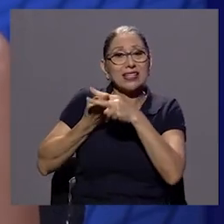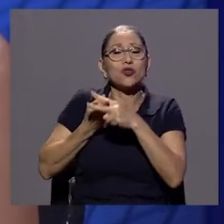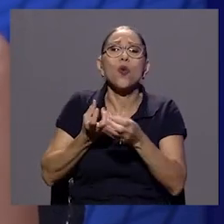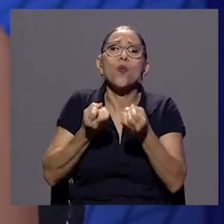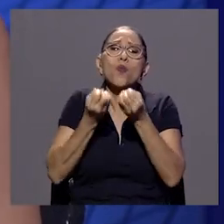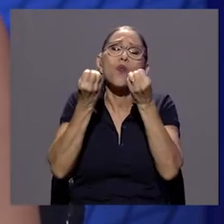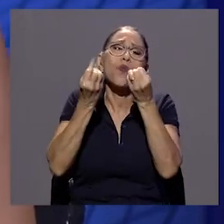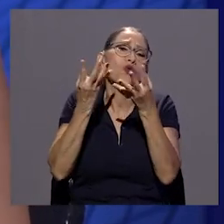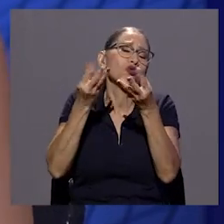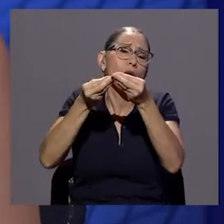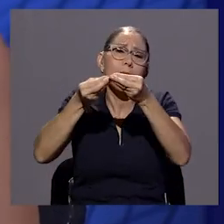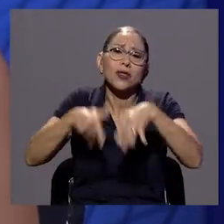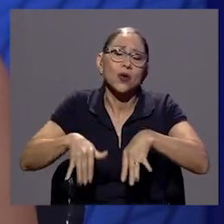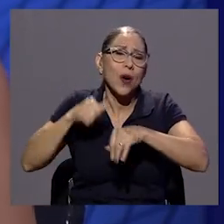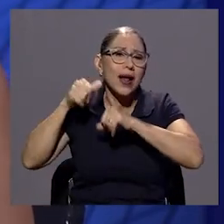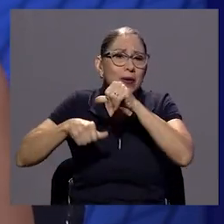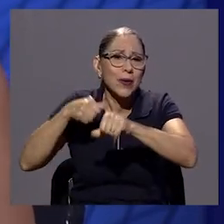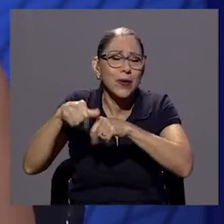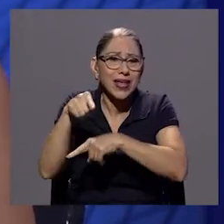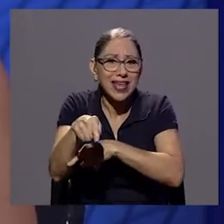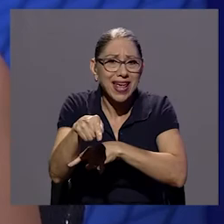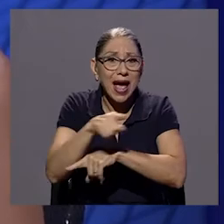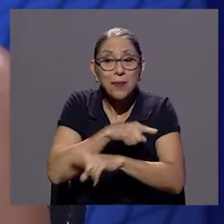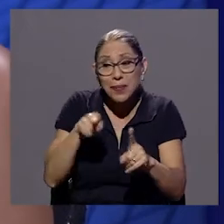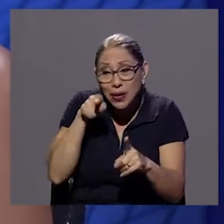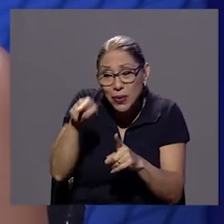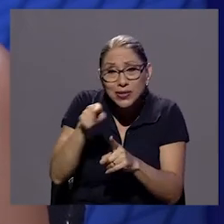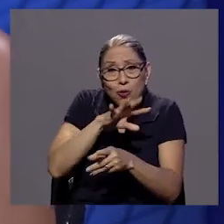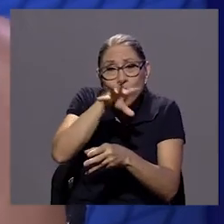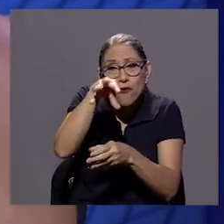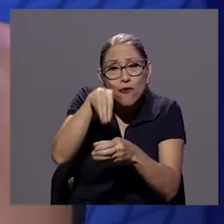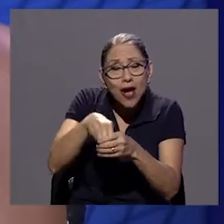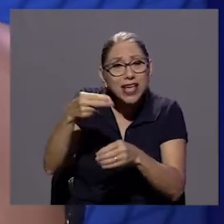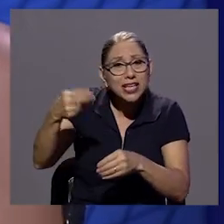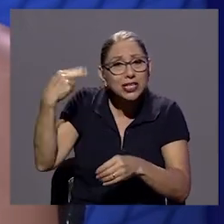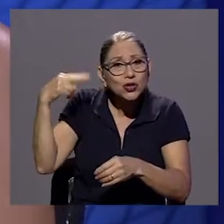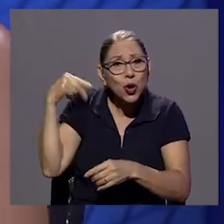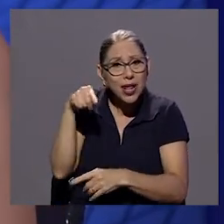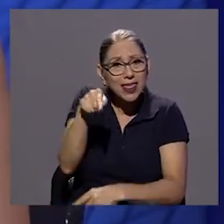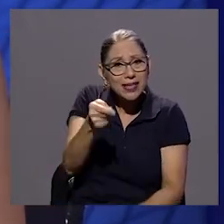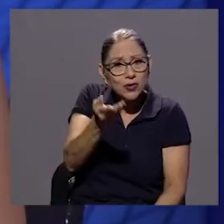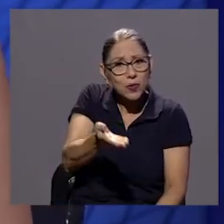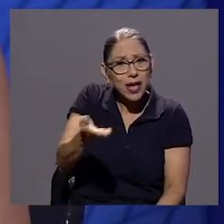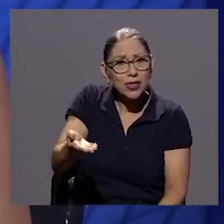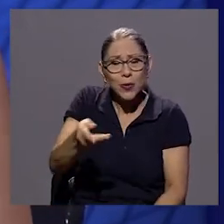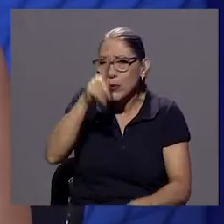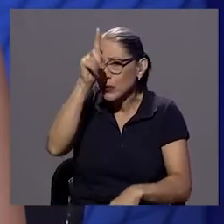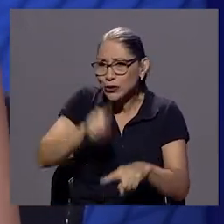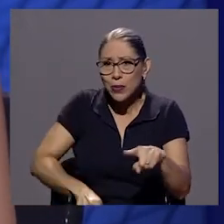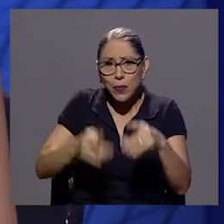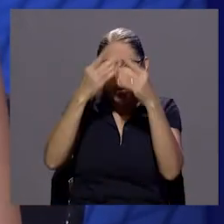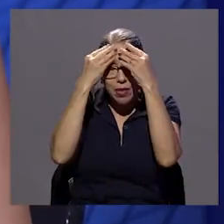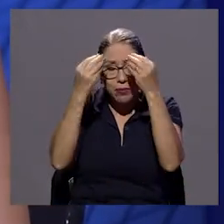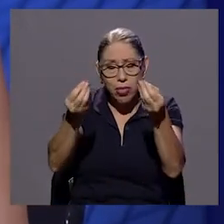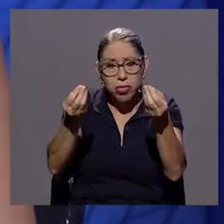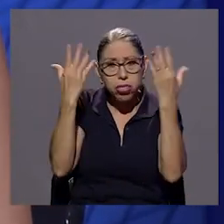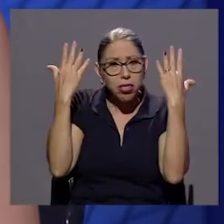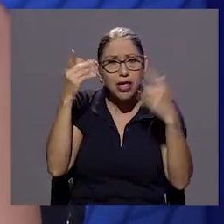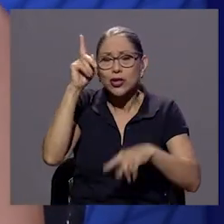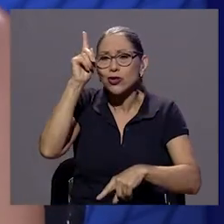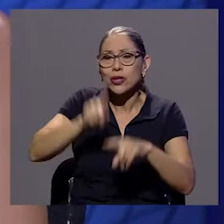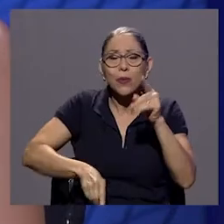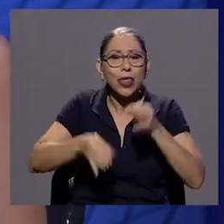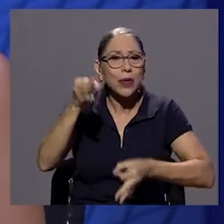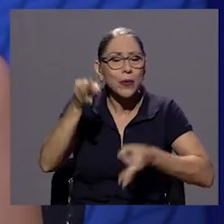son y al final hace parte de la historia de ese objeto o no hay que no hay que olvidarla ni hay que tampoco eso tal vez tampoco